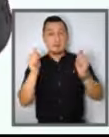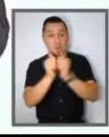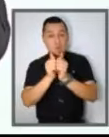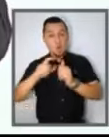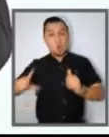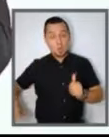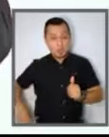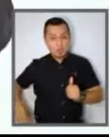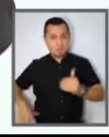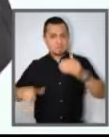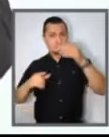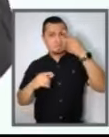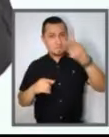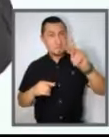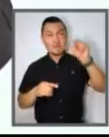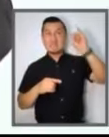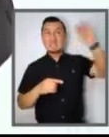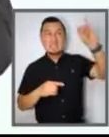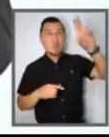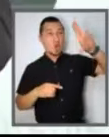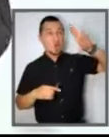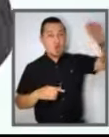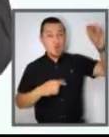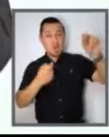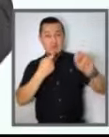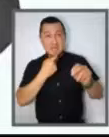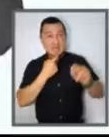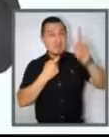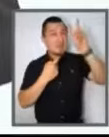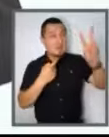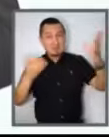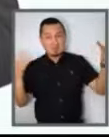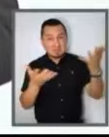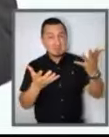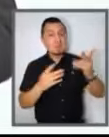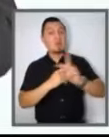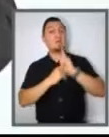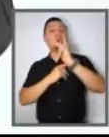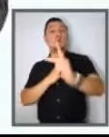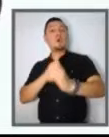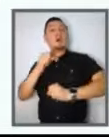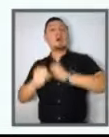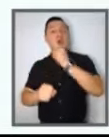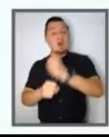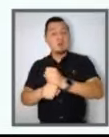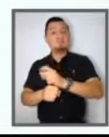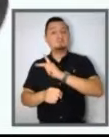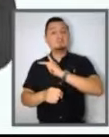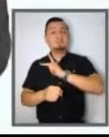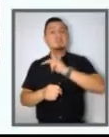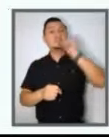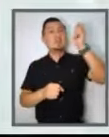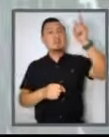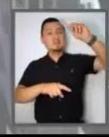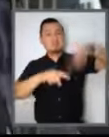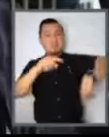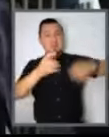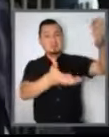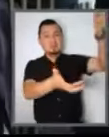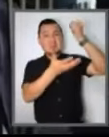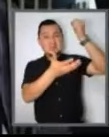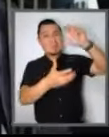vamos a destinar más recursos para apoyar a la industria fílmica en nuestro estado. Y lo vamos a hacer con el apoyo y el